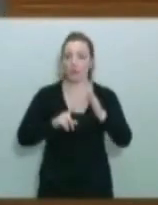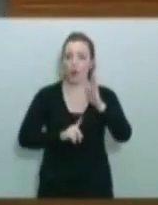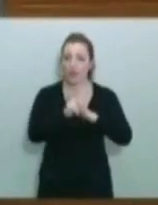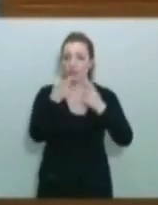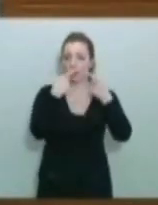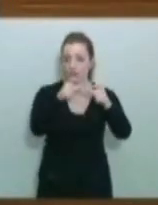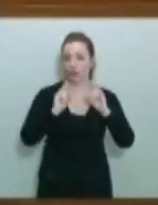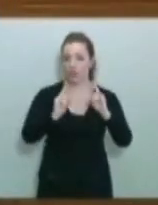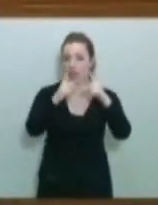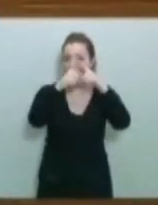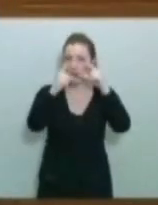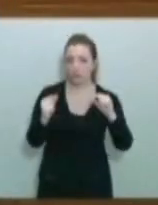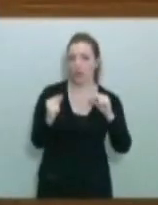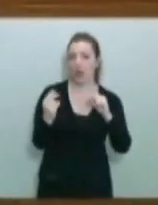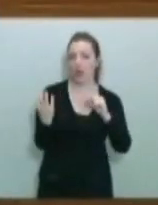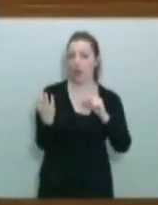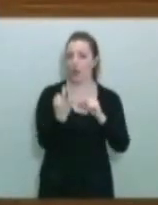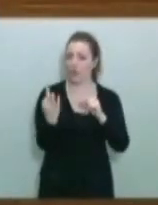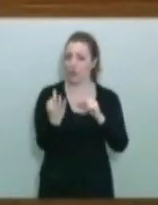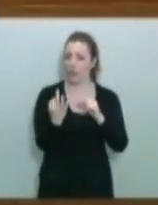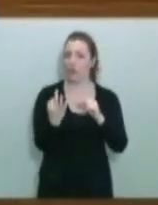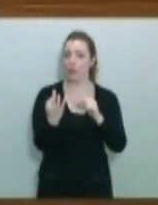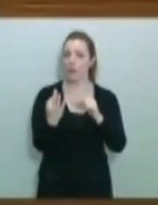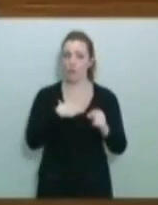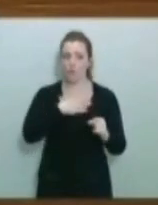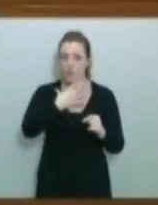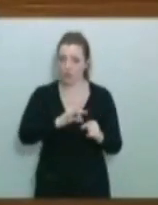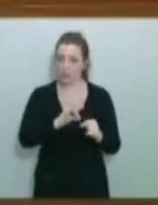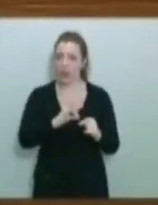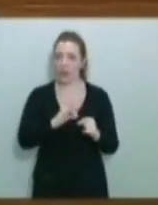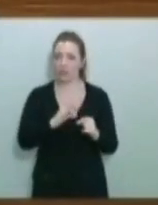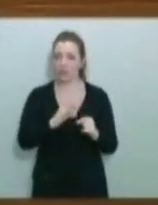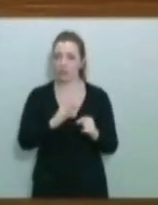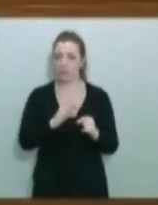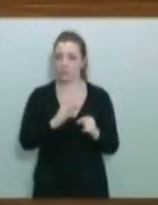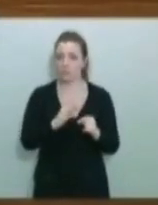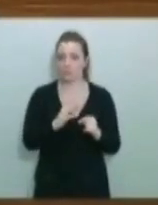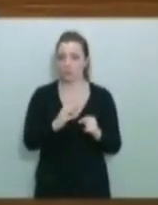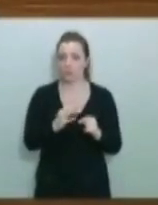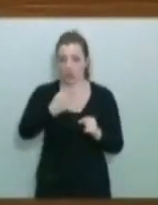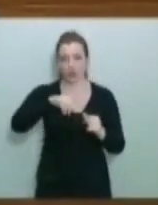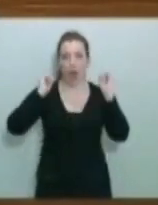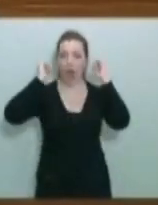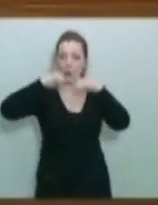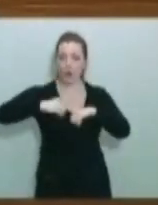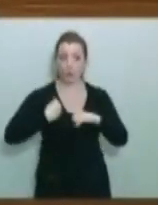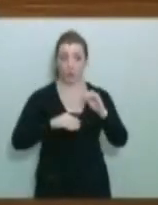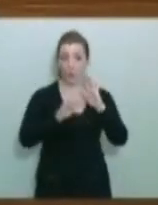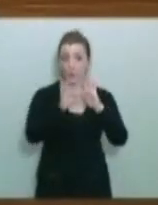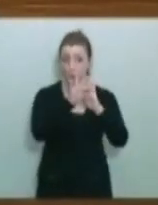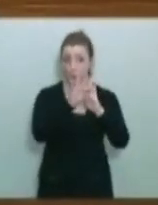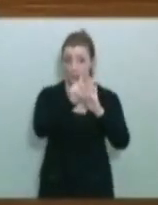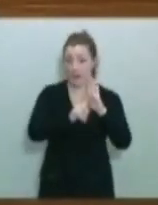forestal en Asturias tenemos que explotar todas sus posibilidades. Y, por lo tanto, estamos de acuerdo con eso que dice usted en el primer punto de su